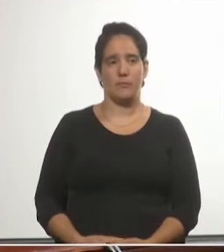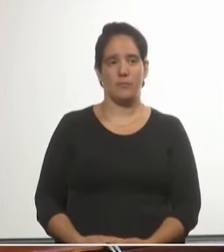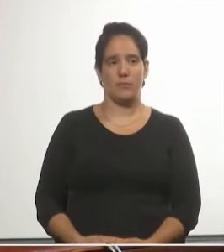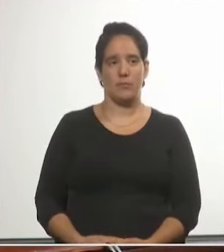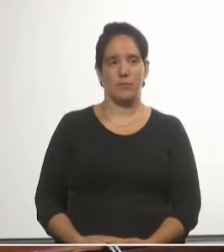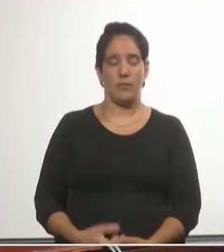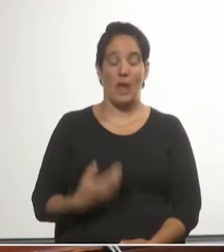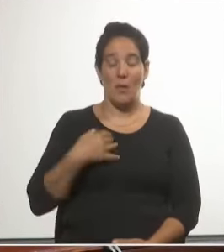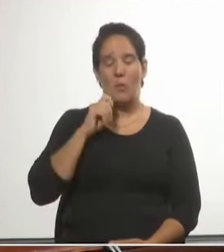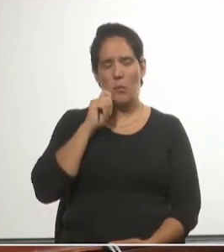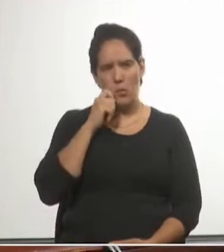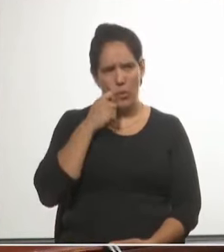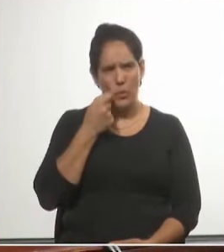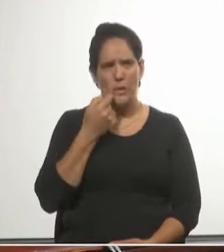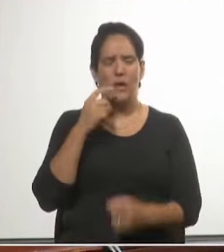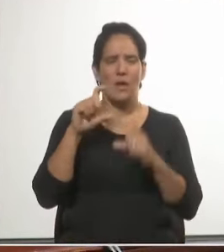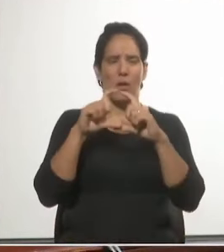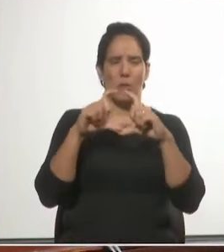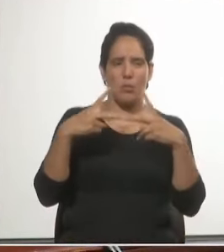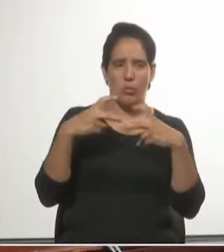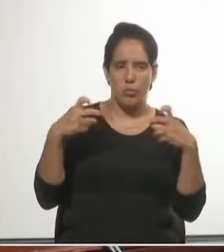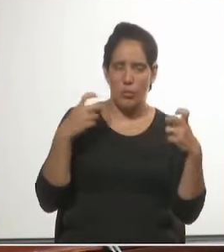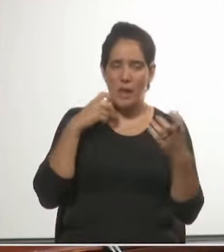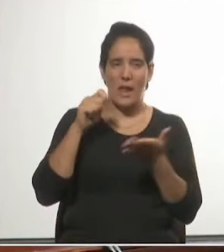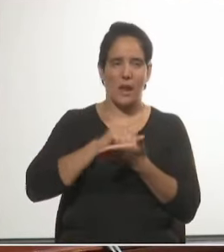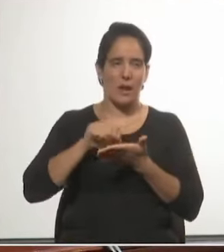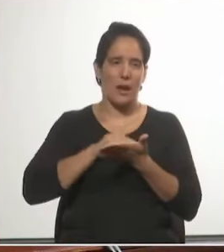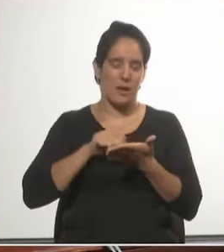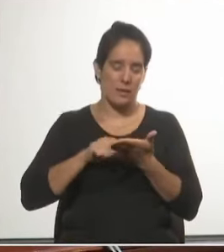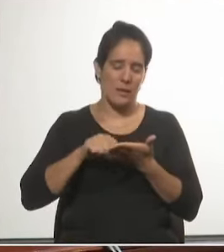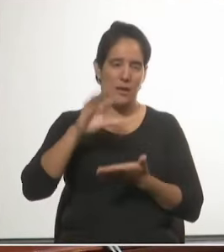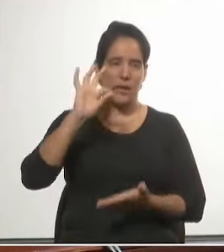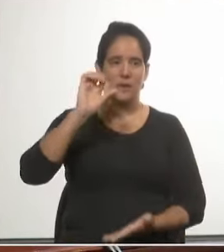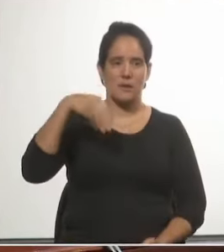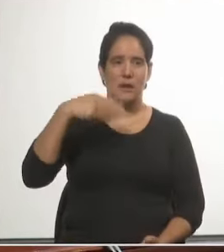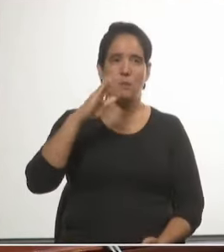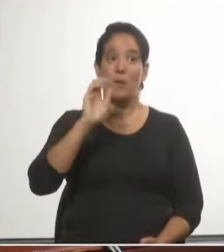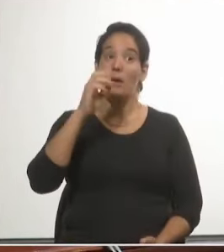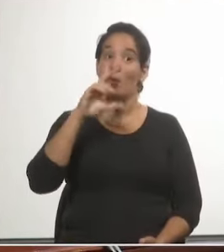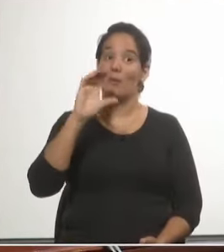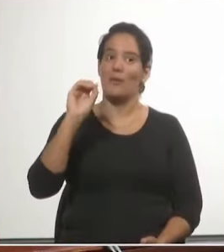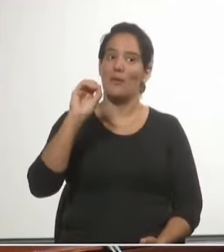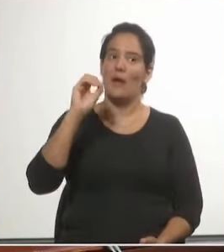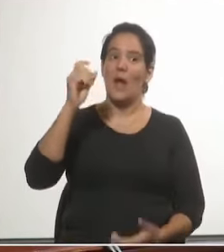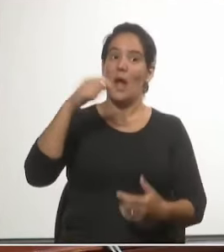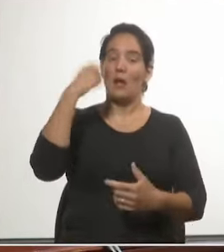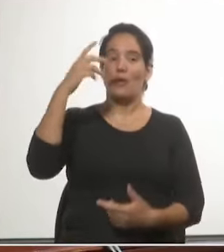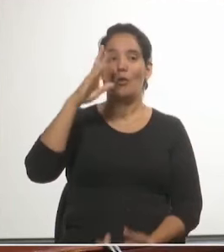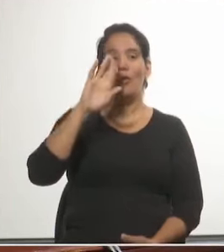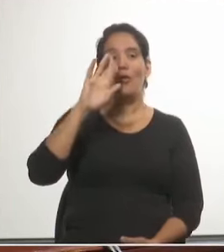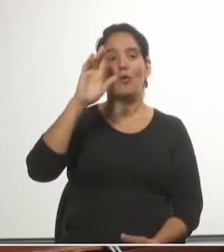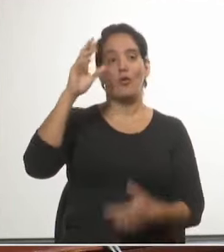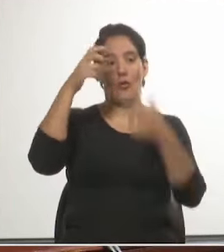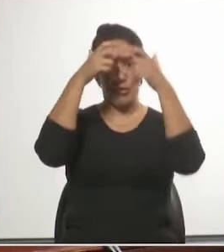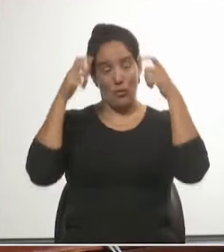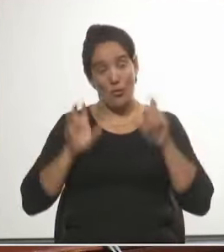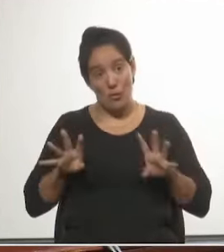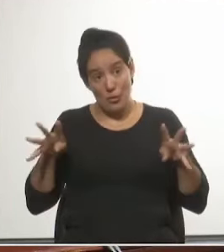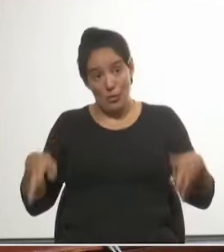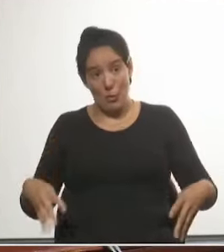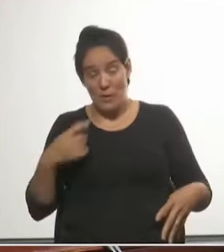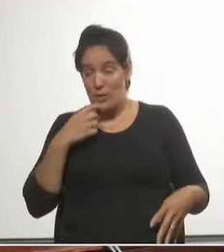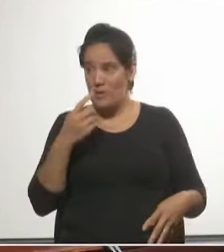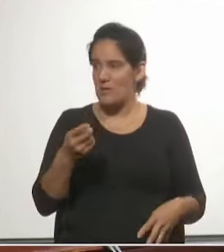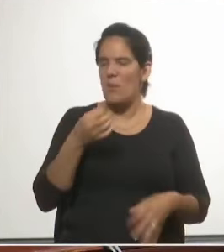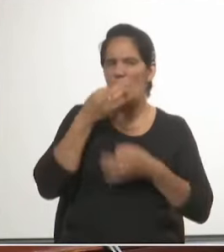A mí me gusta mucho un pasaje de la carta de San Pablo a los romanos, en que explica que los